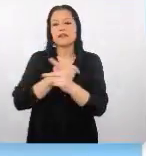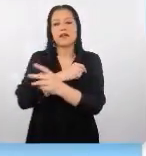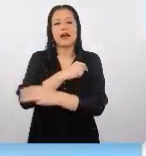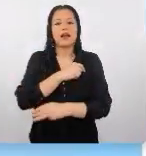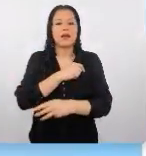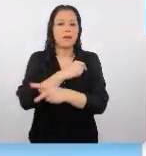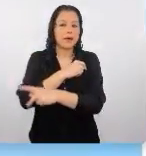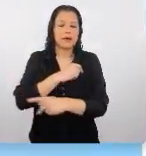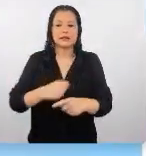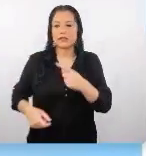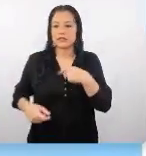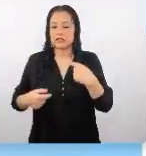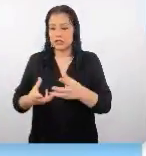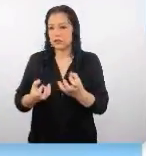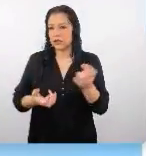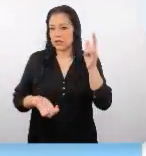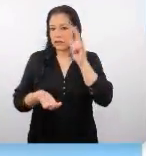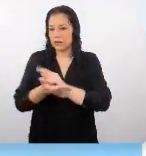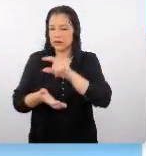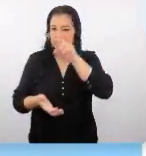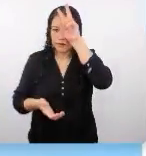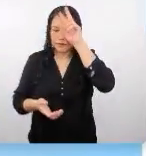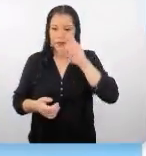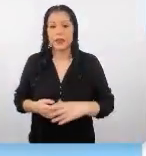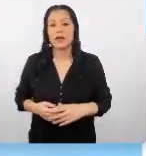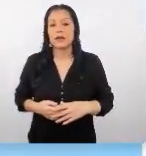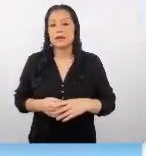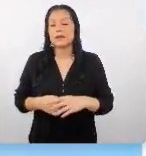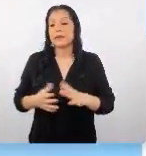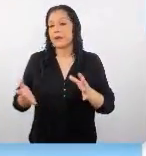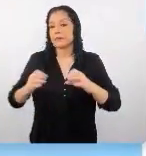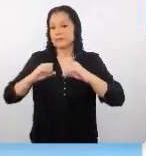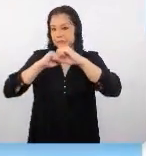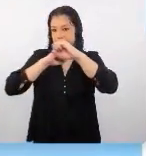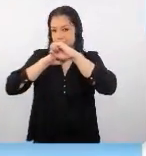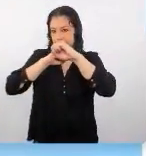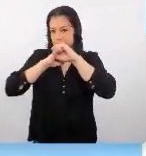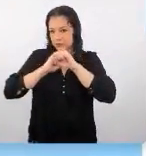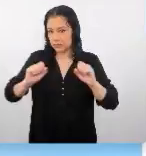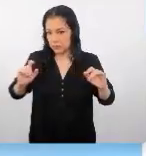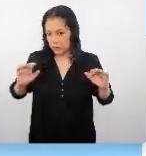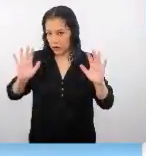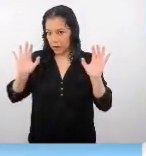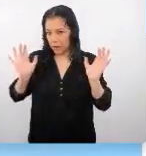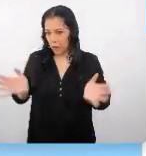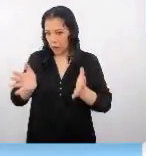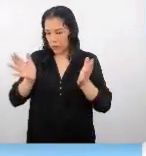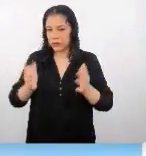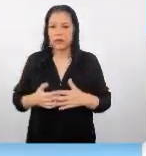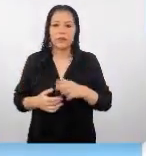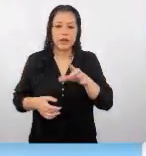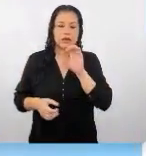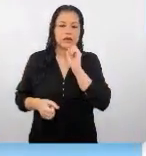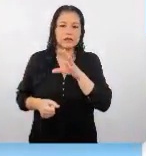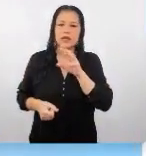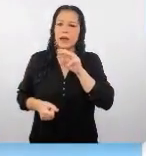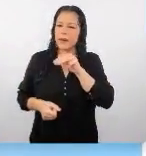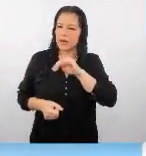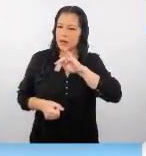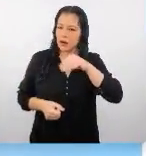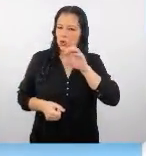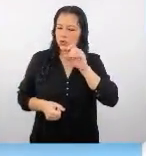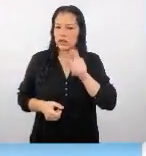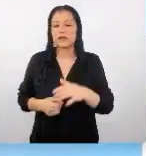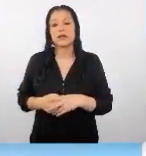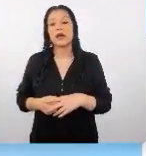¿Sí? Bueno, la promoción en China, ya justo nos comentaba María José de que